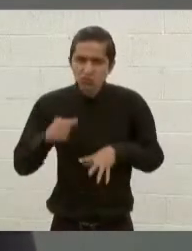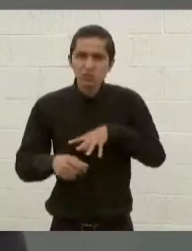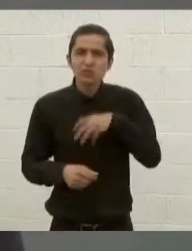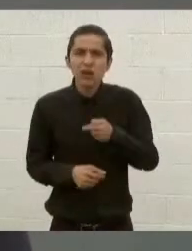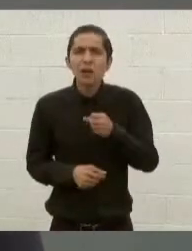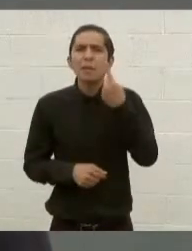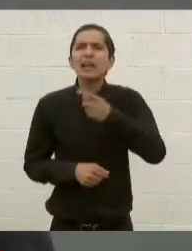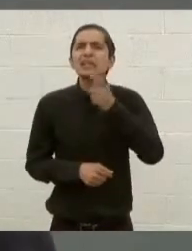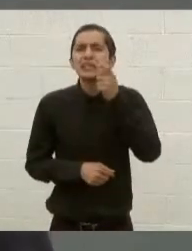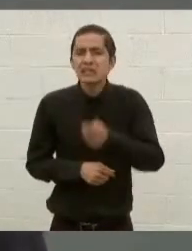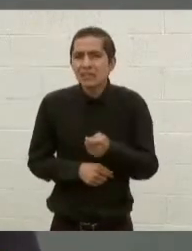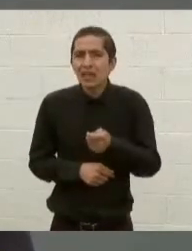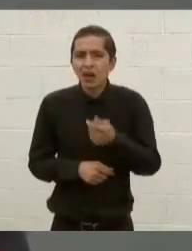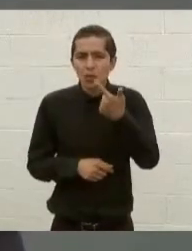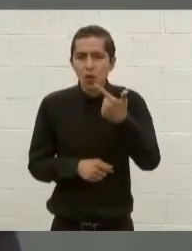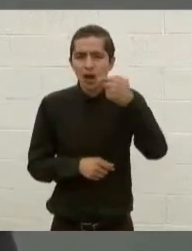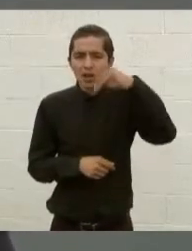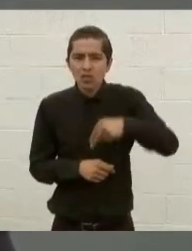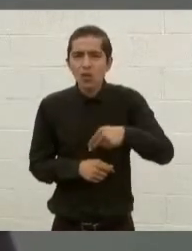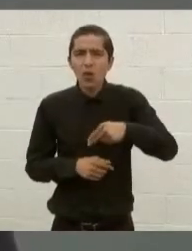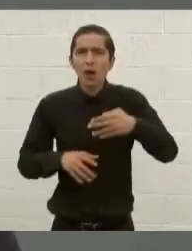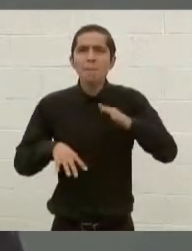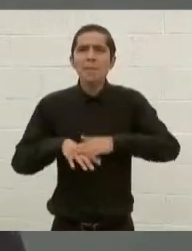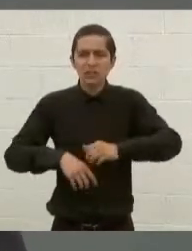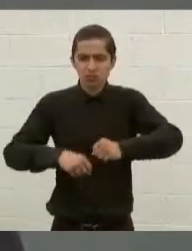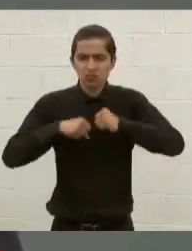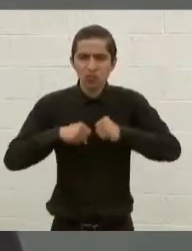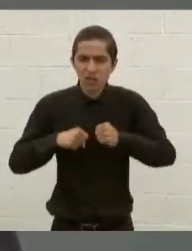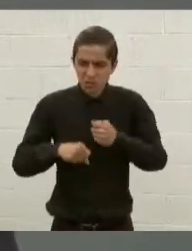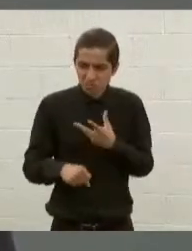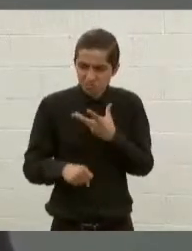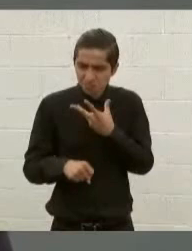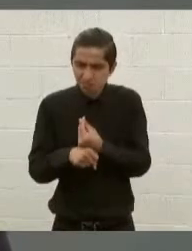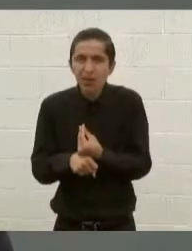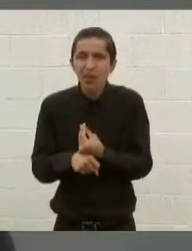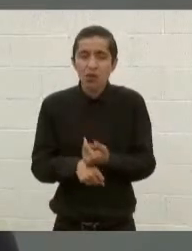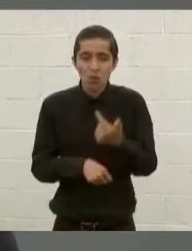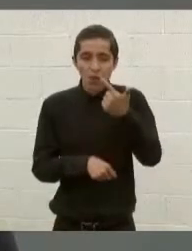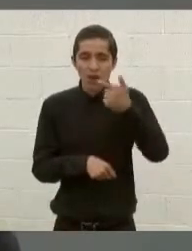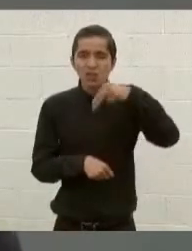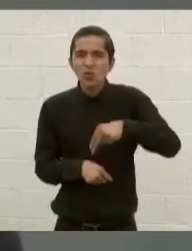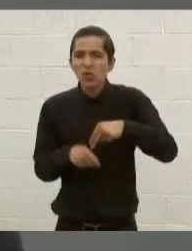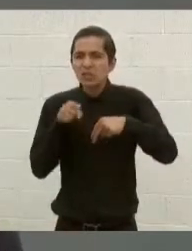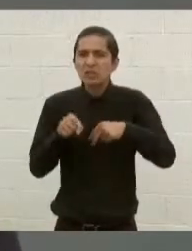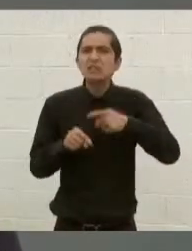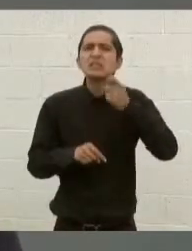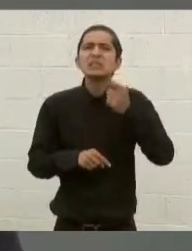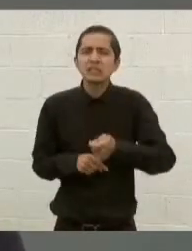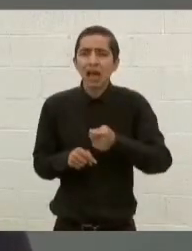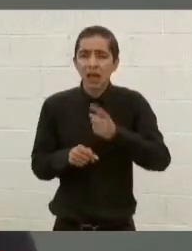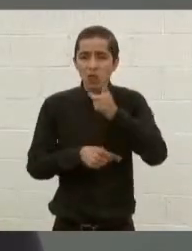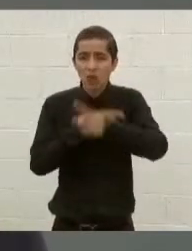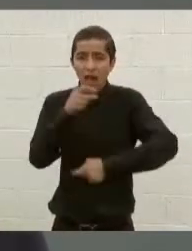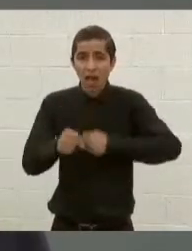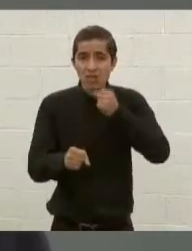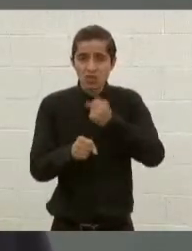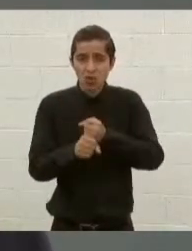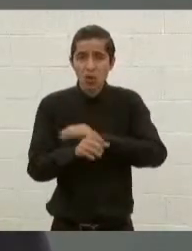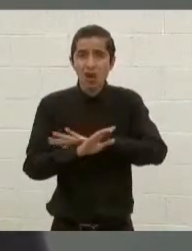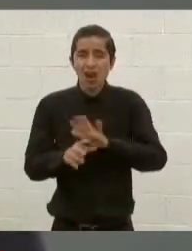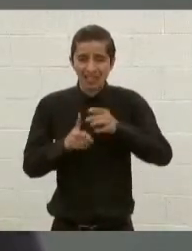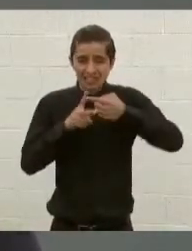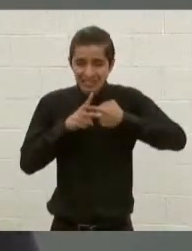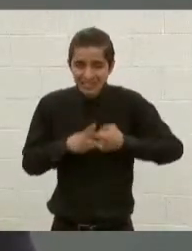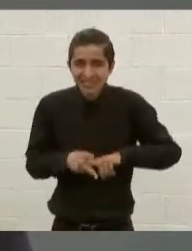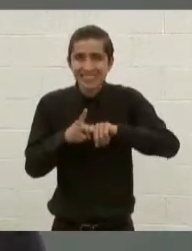consolidar la guardia nacional la guardia nacional que va a cumplir un año del